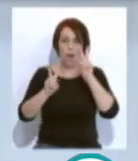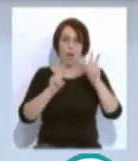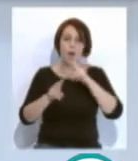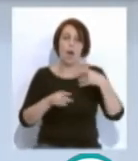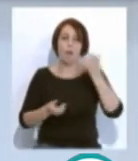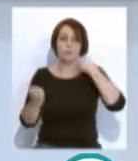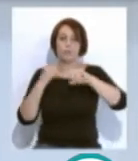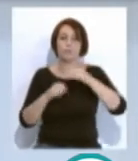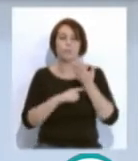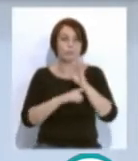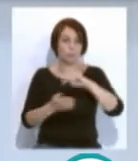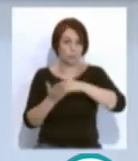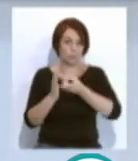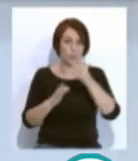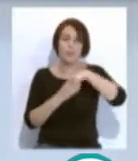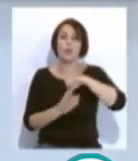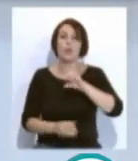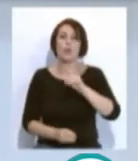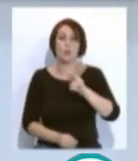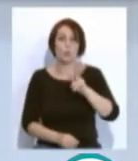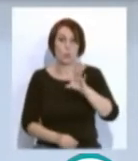proyecto que se enmarca dentro de la EDUCI.